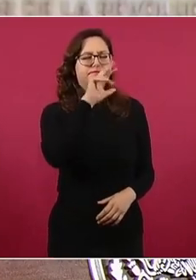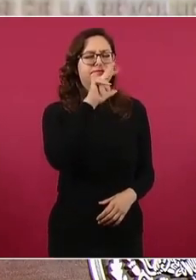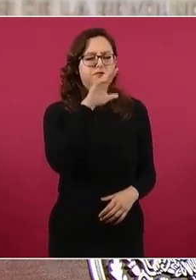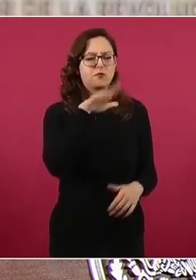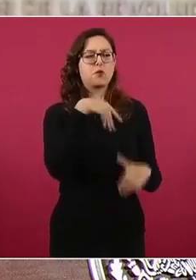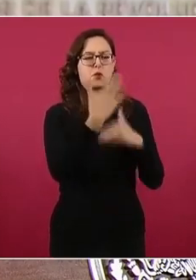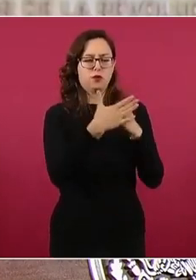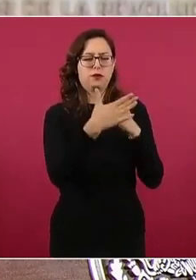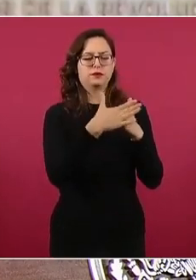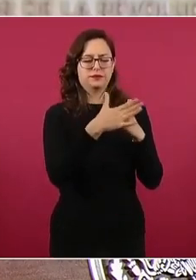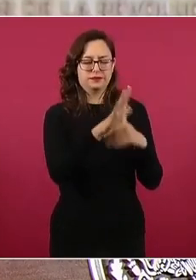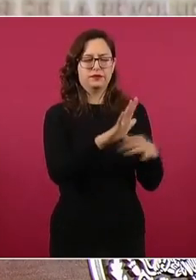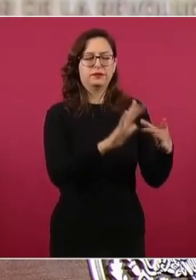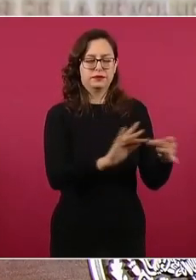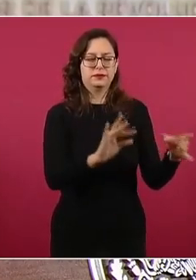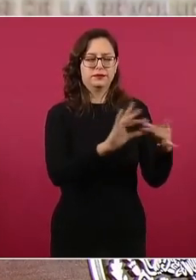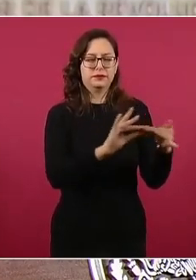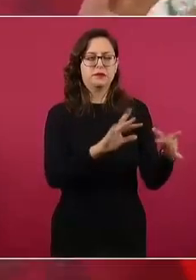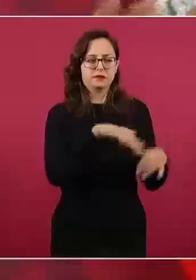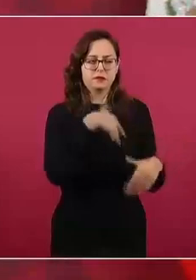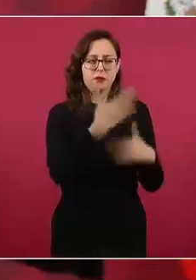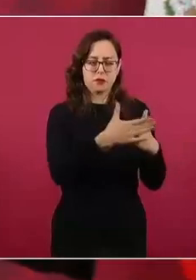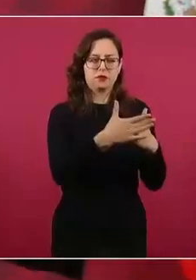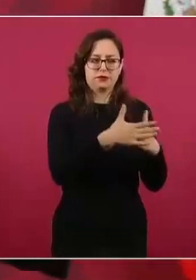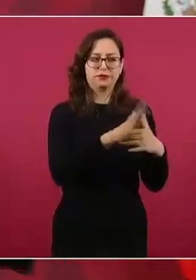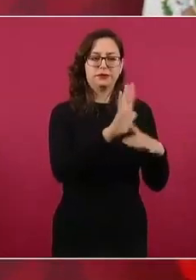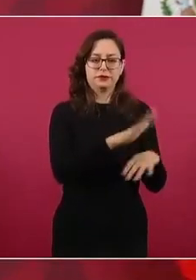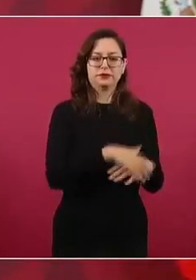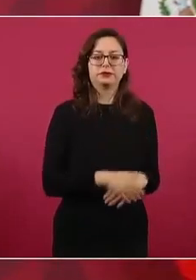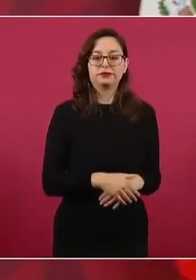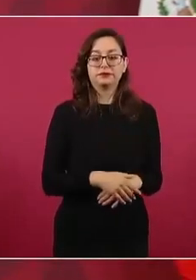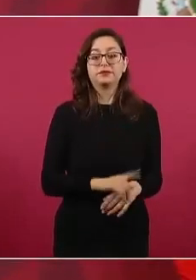pero regresan al carro y el general venía